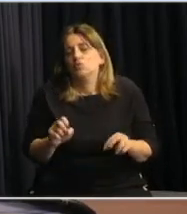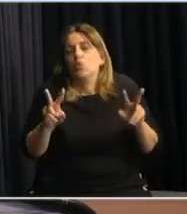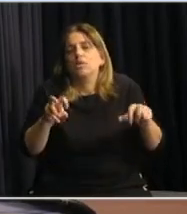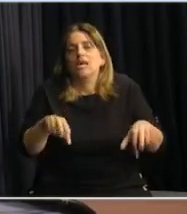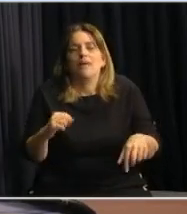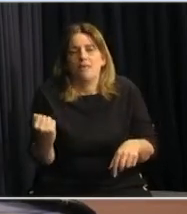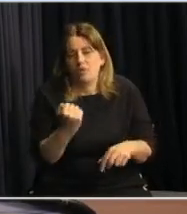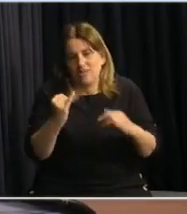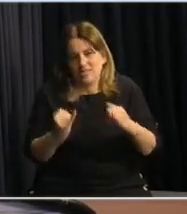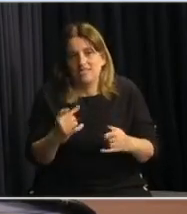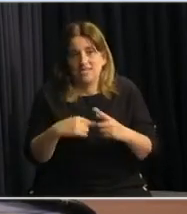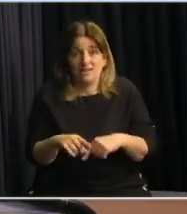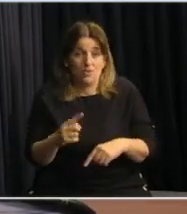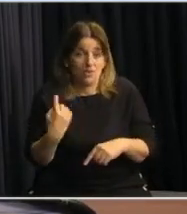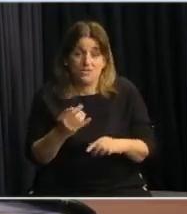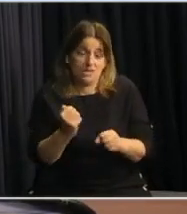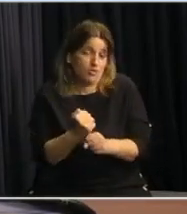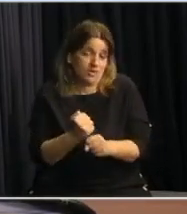de importancia, en el cual ya estamos trabajando.